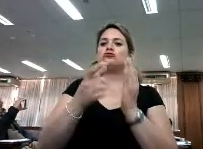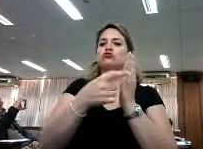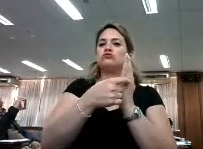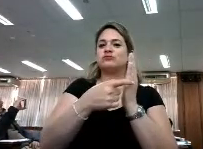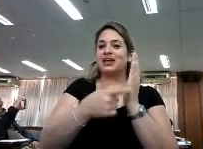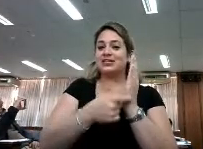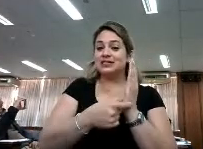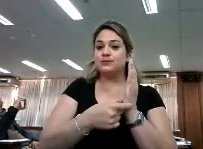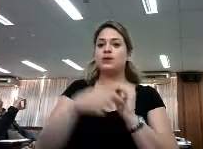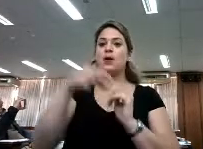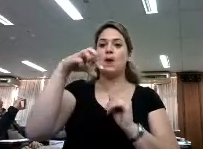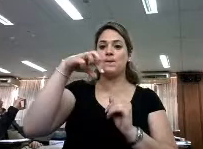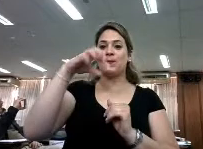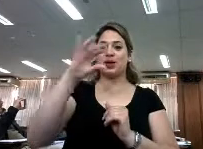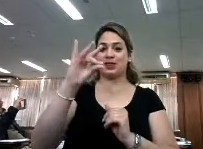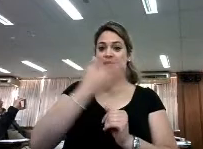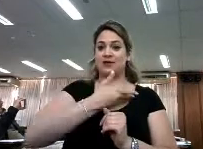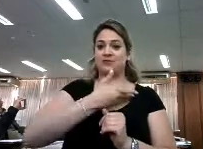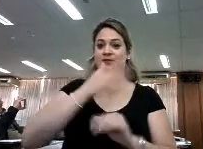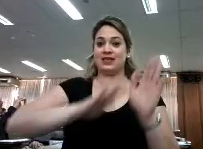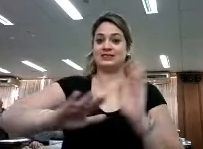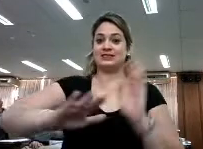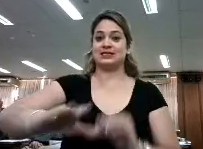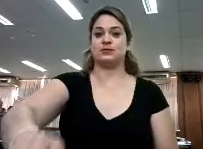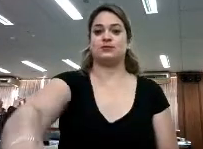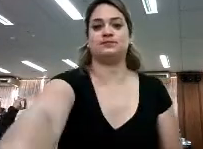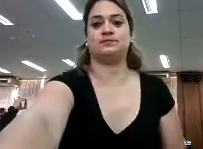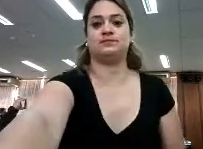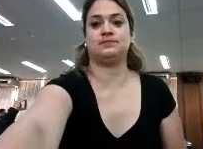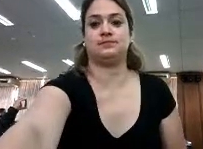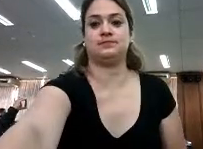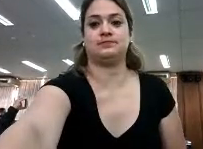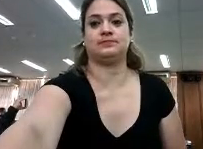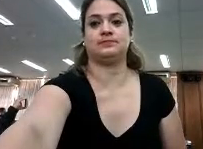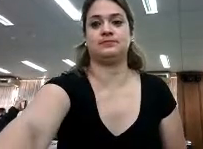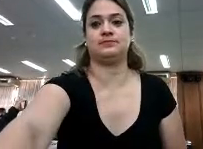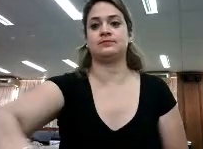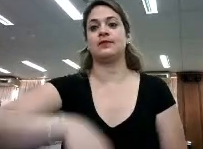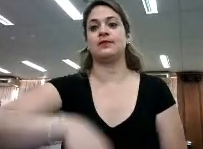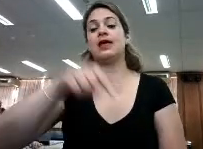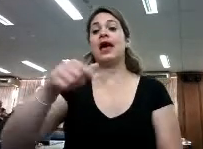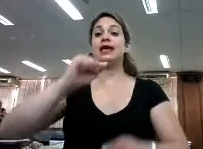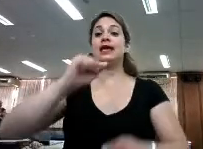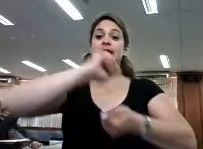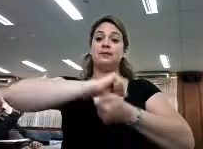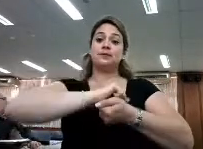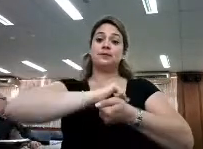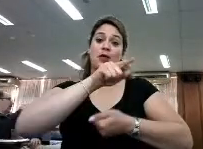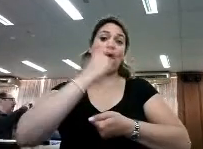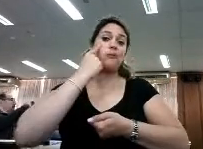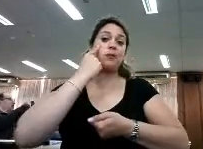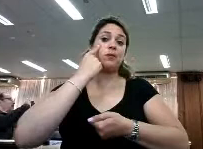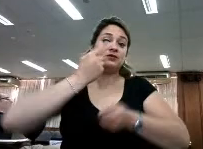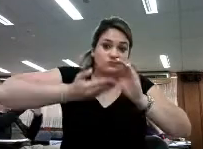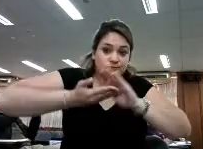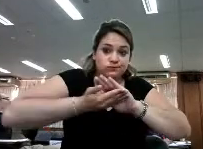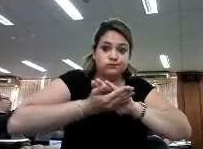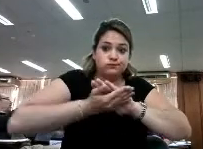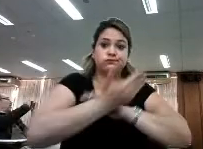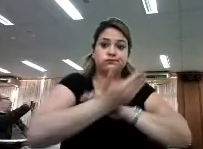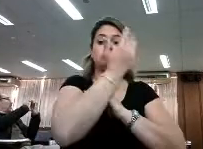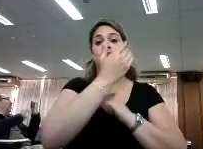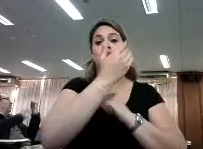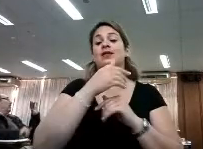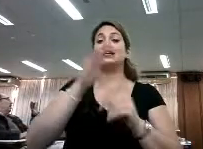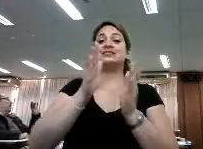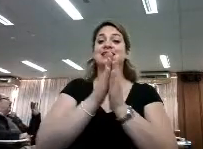creamos el PDF, lo armamos, se lo mandamos a la imprenta municipal, la imprenta municipal imprime, se hacen las